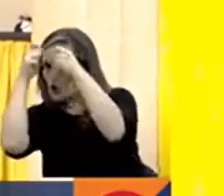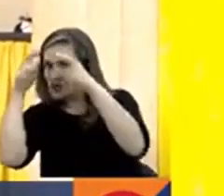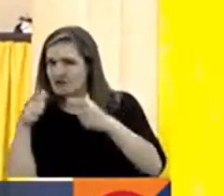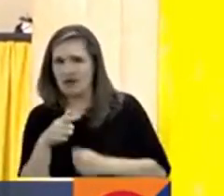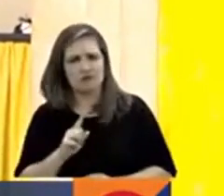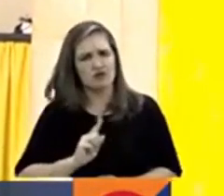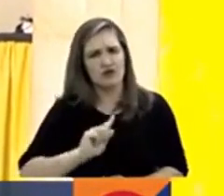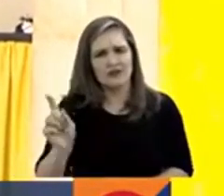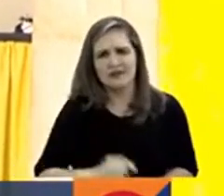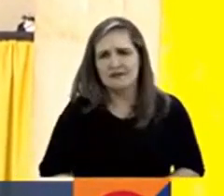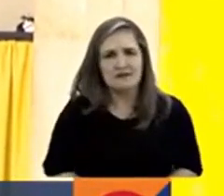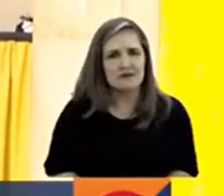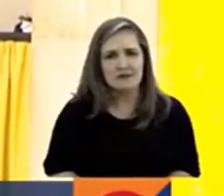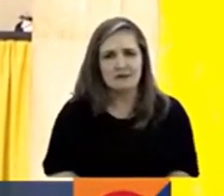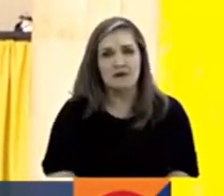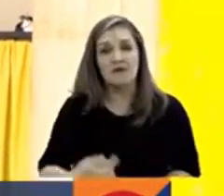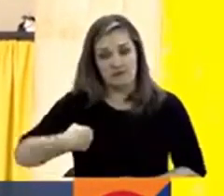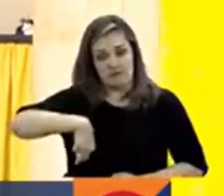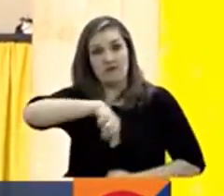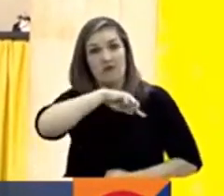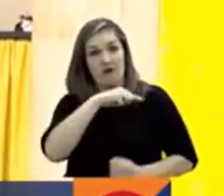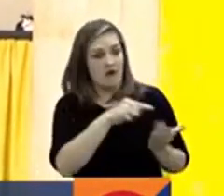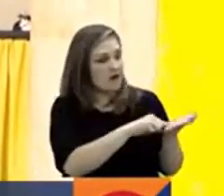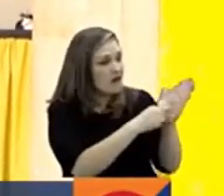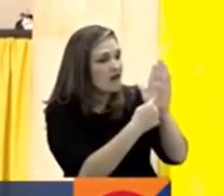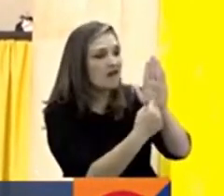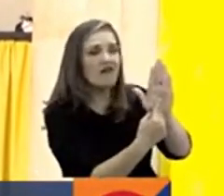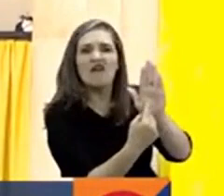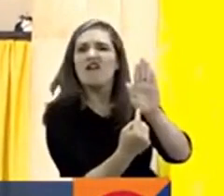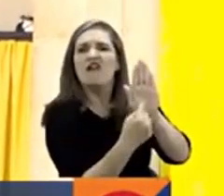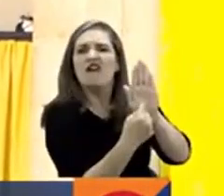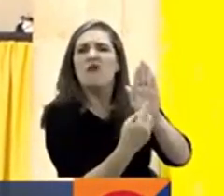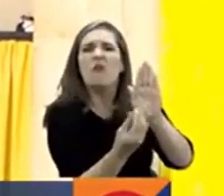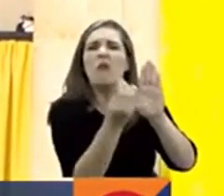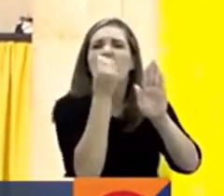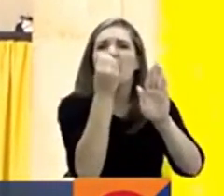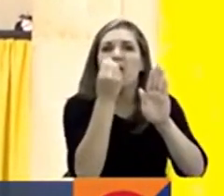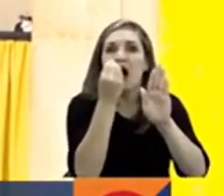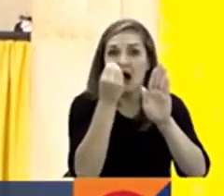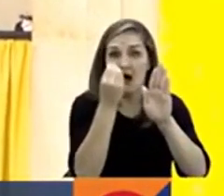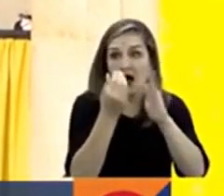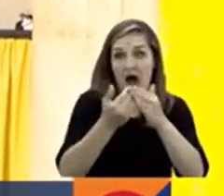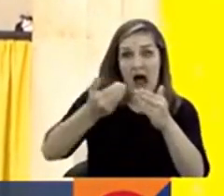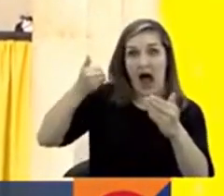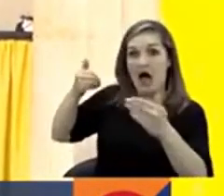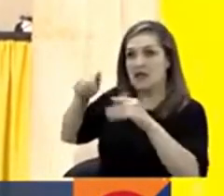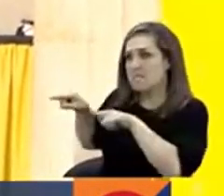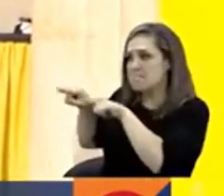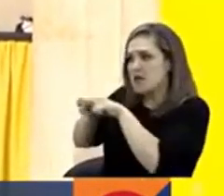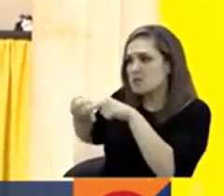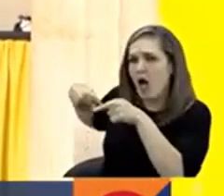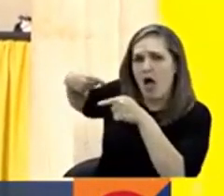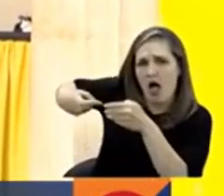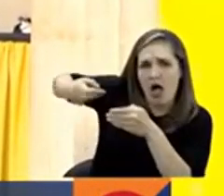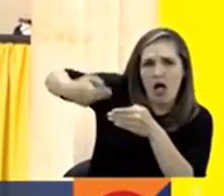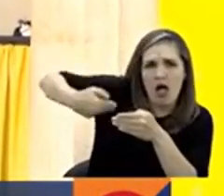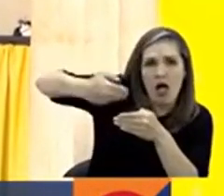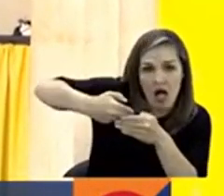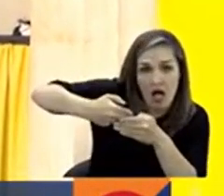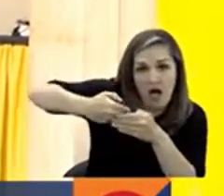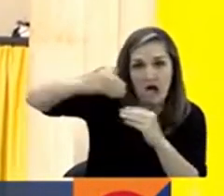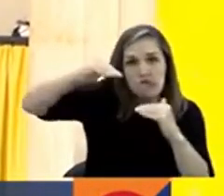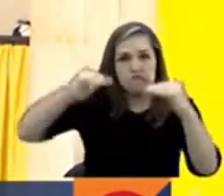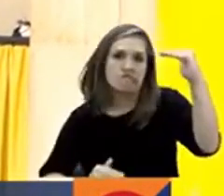No estamos profundizando ese camino que no trajo justicia social y que nos